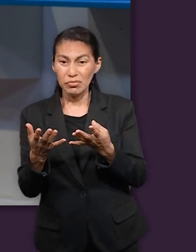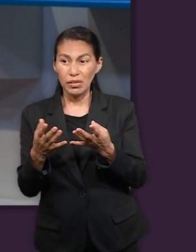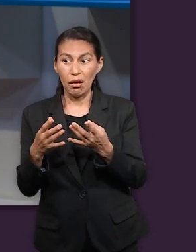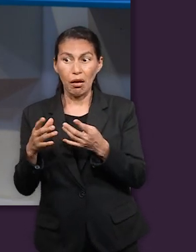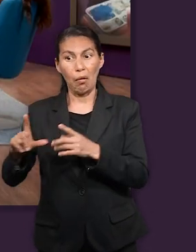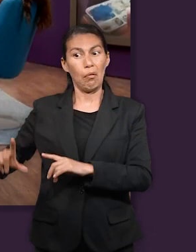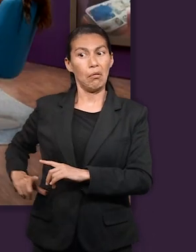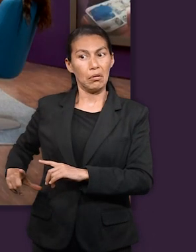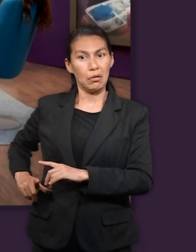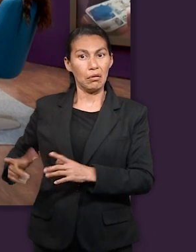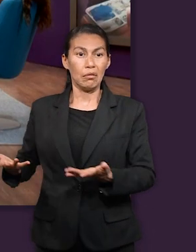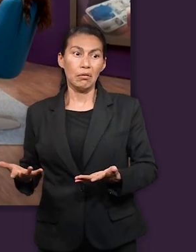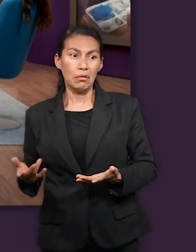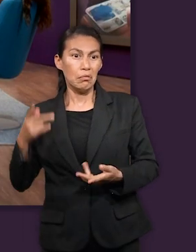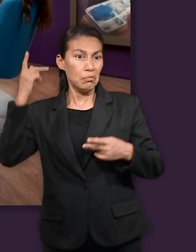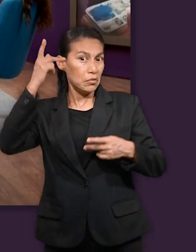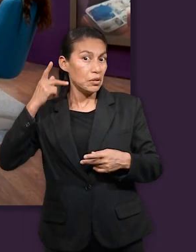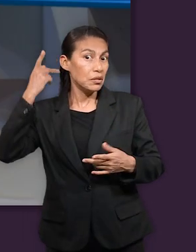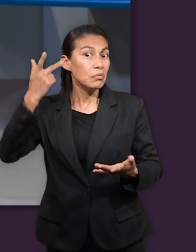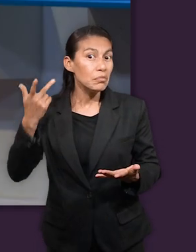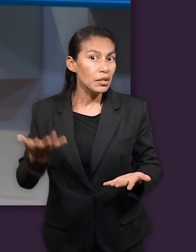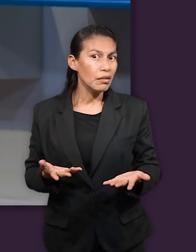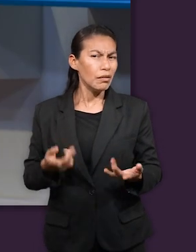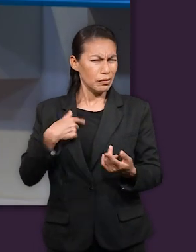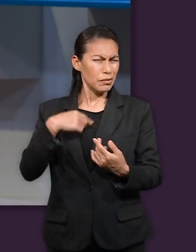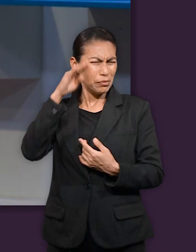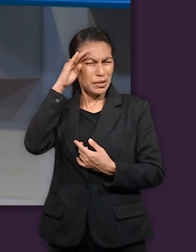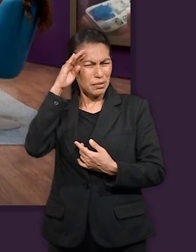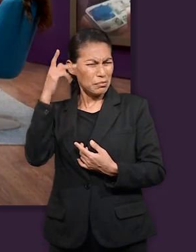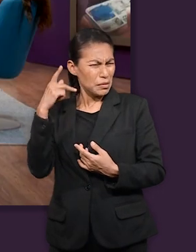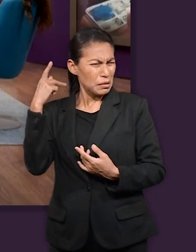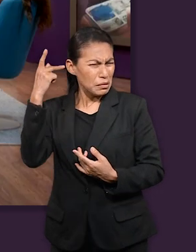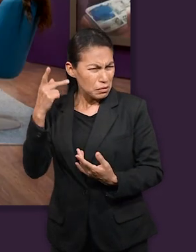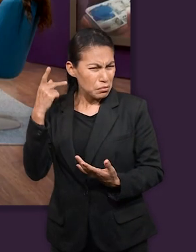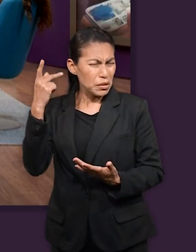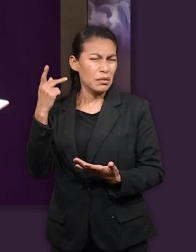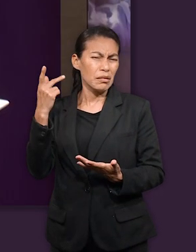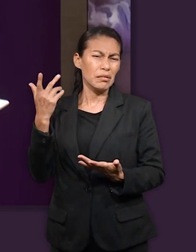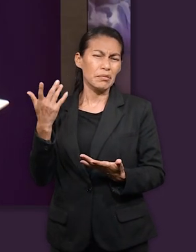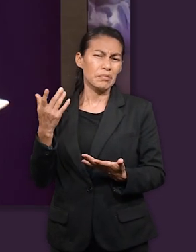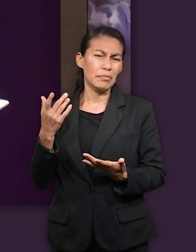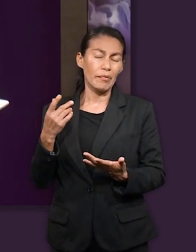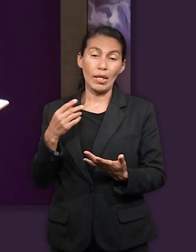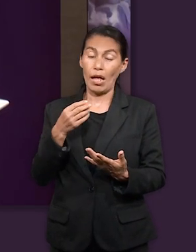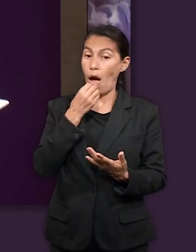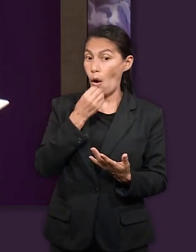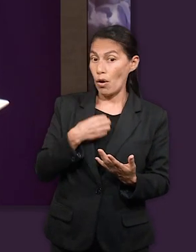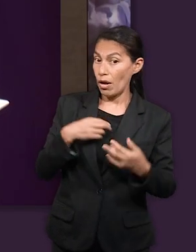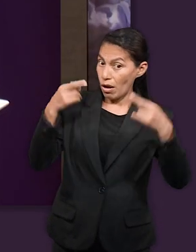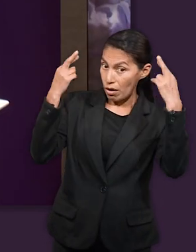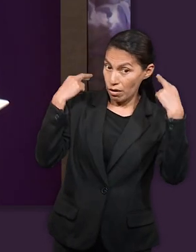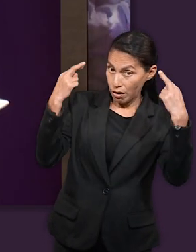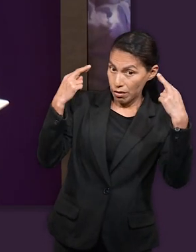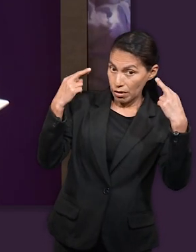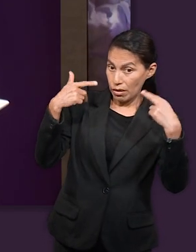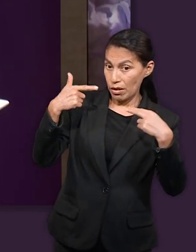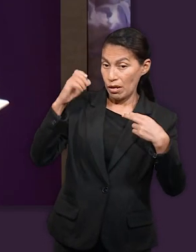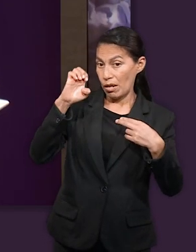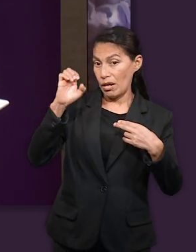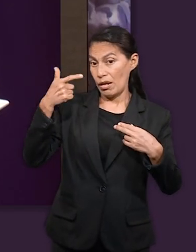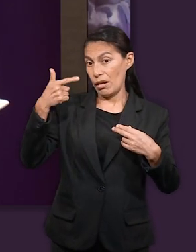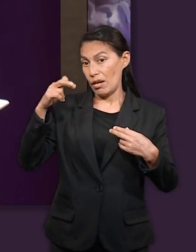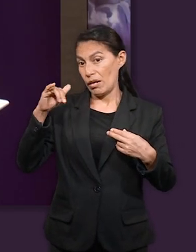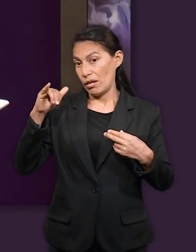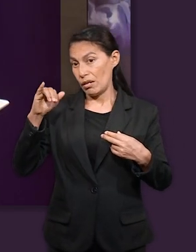encarcelado de la cárcel a a qué a gobernador pero es que príncipe iba a decir príncipe porque aunque no